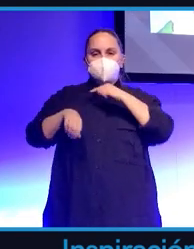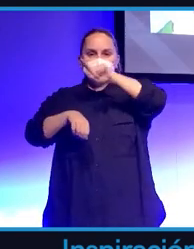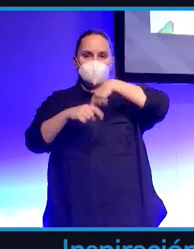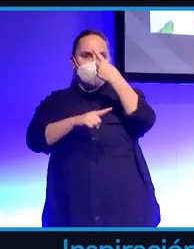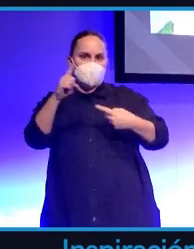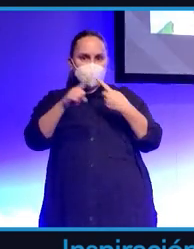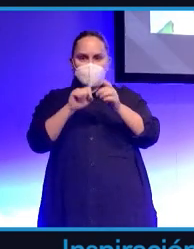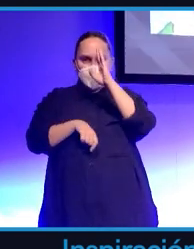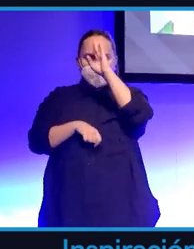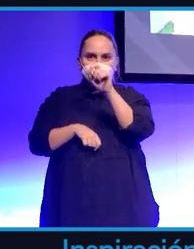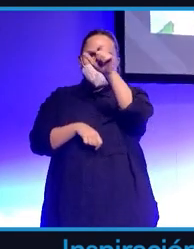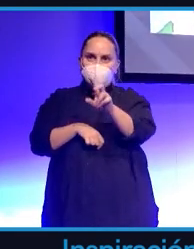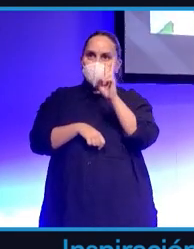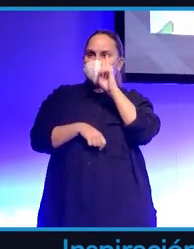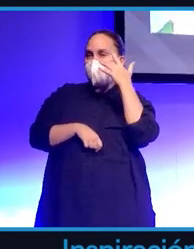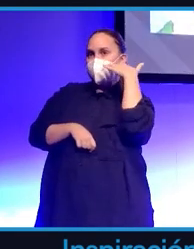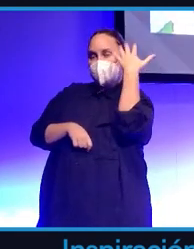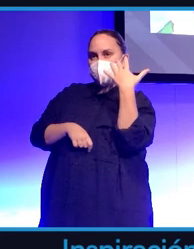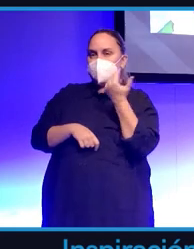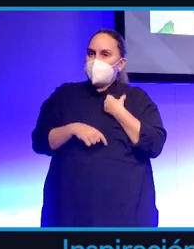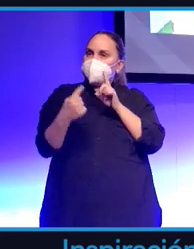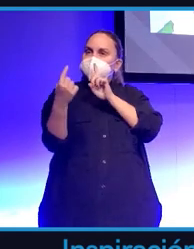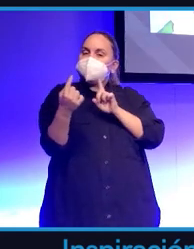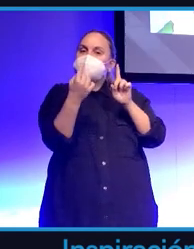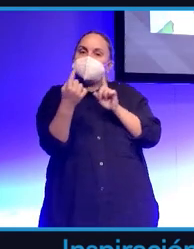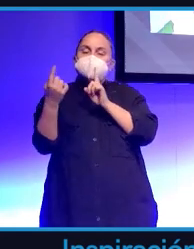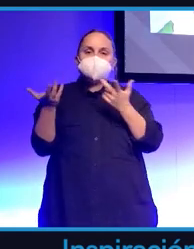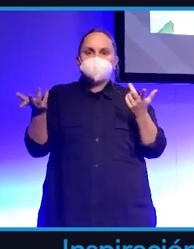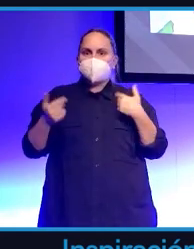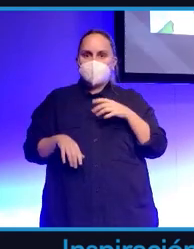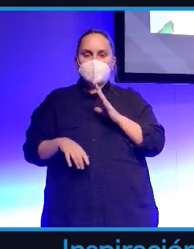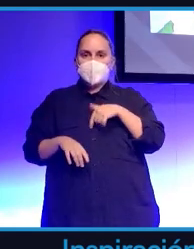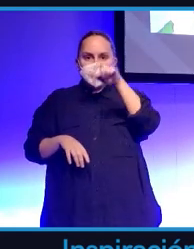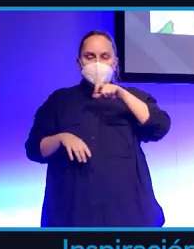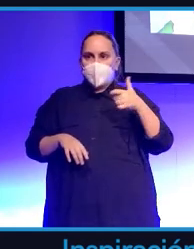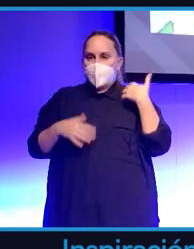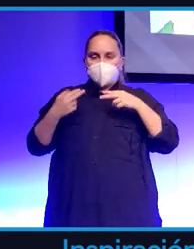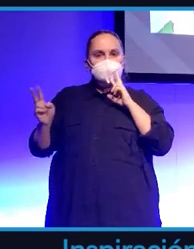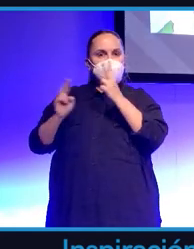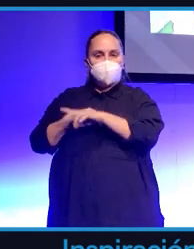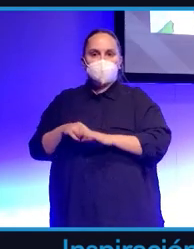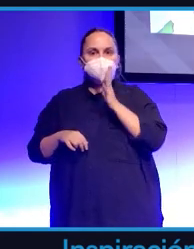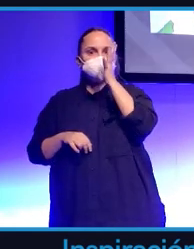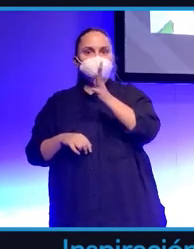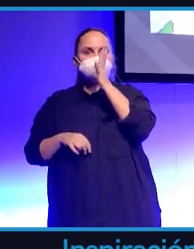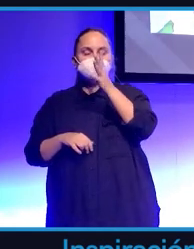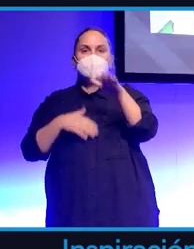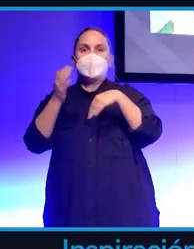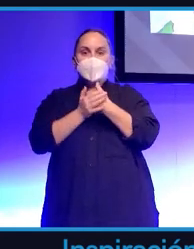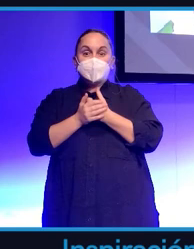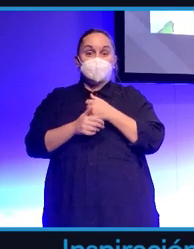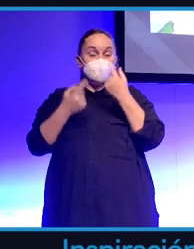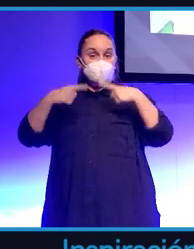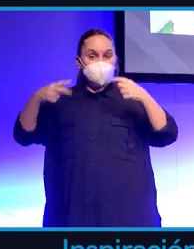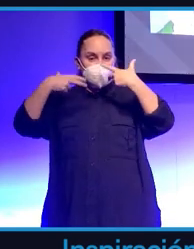tú con el artista delante de ti y la verdad que fue increíble la reacción e incluso hubo gente que luego subía las calorías que habían quemado durante